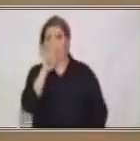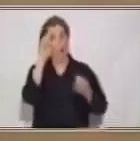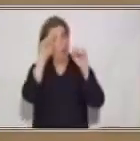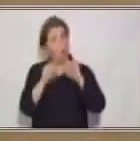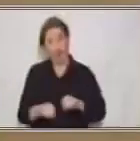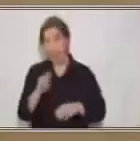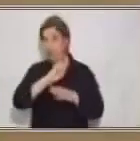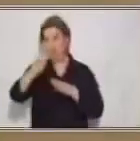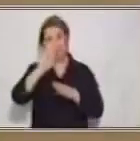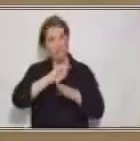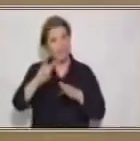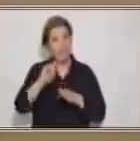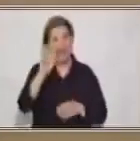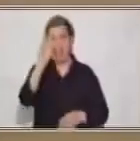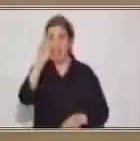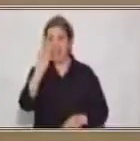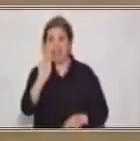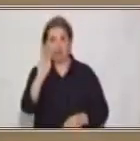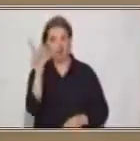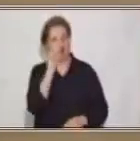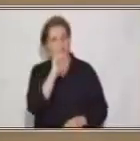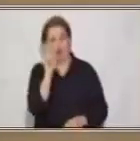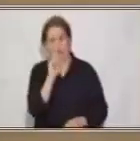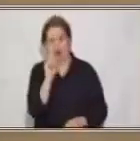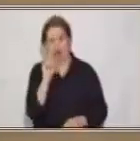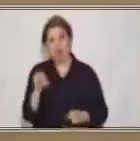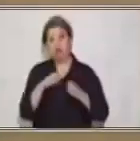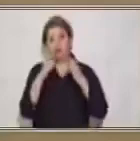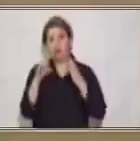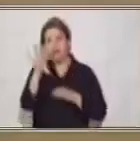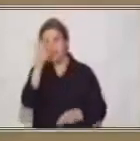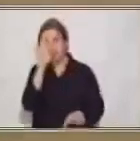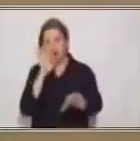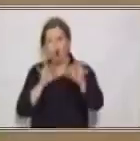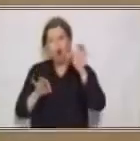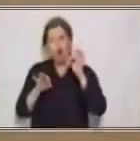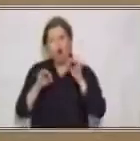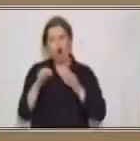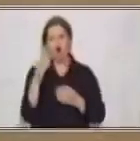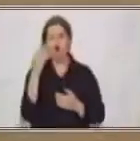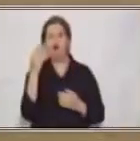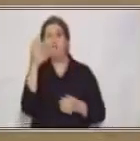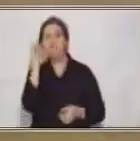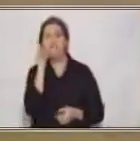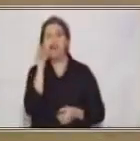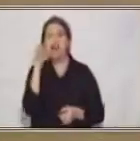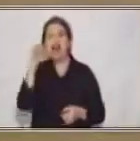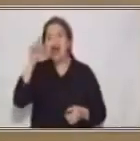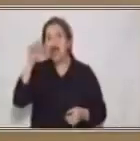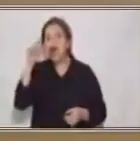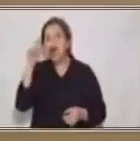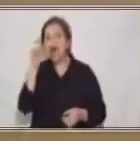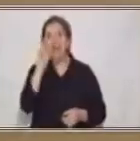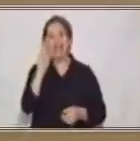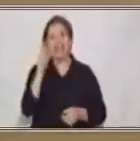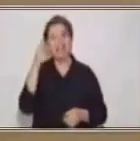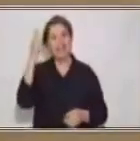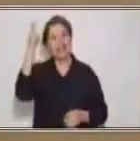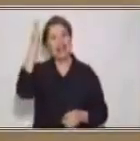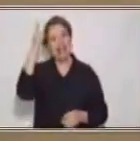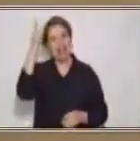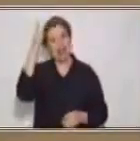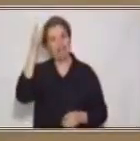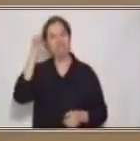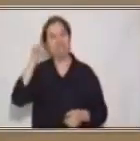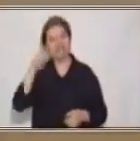Voy a usar la e. Blanco, negro. Muy bien, ¿cuál sería la conjunción o preposición